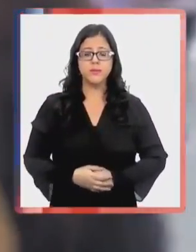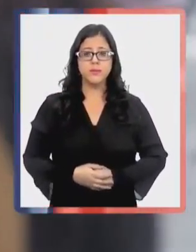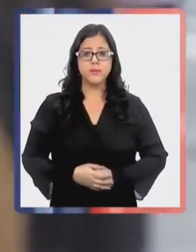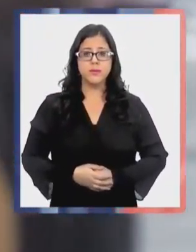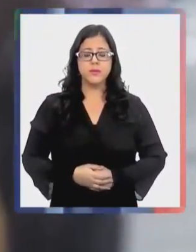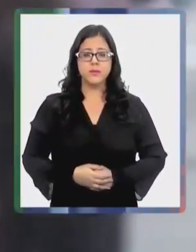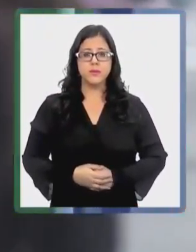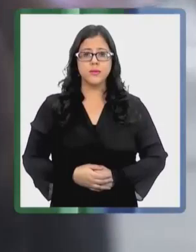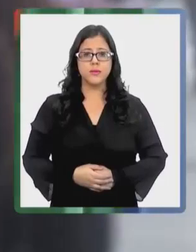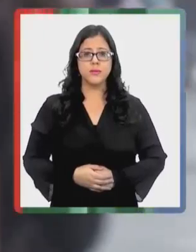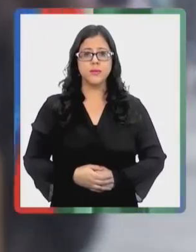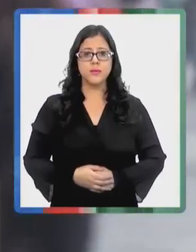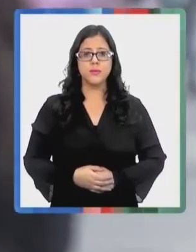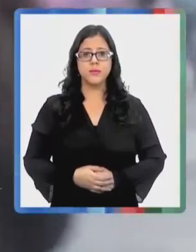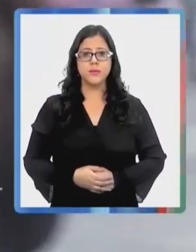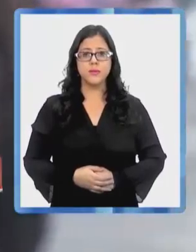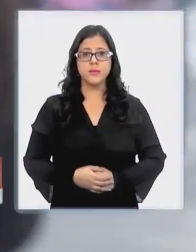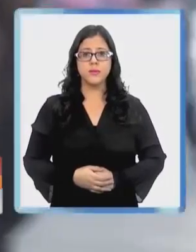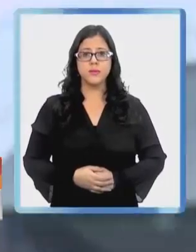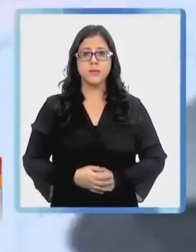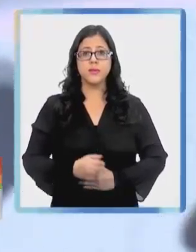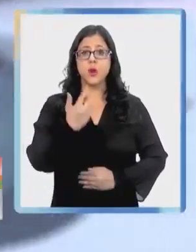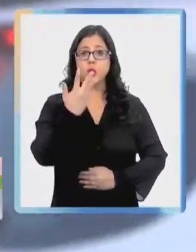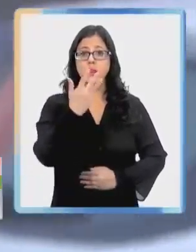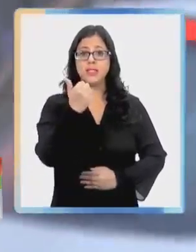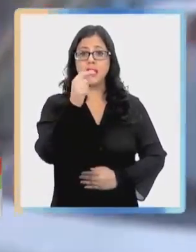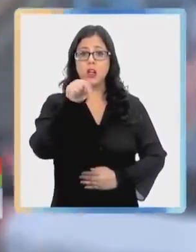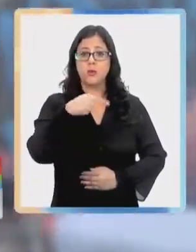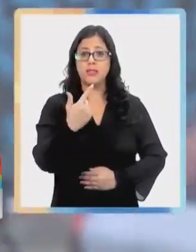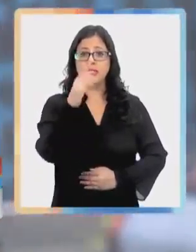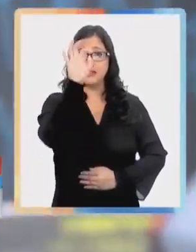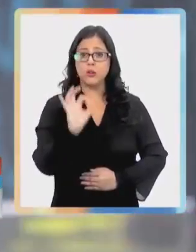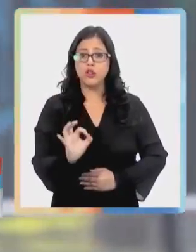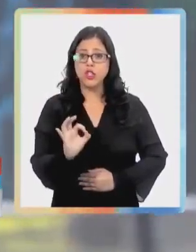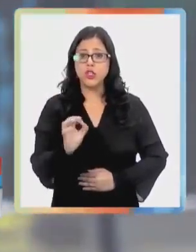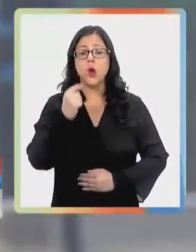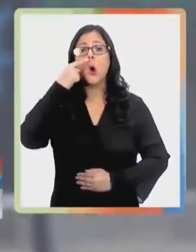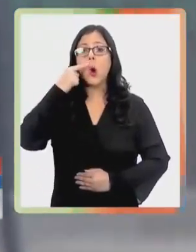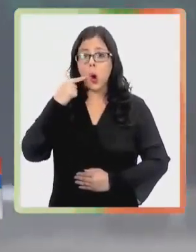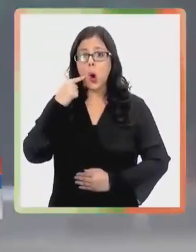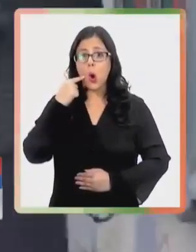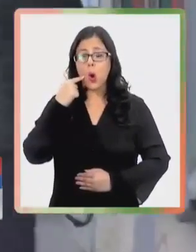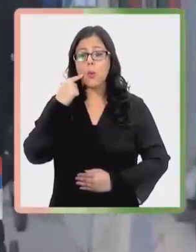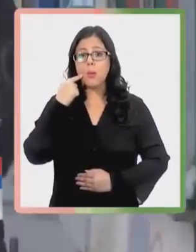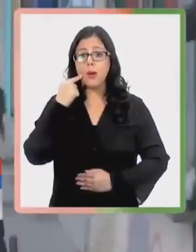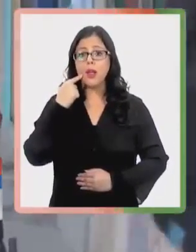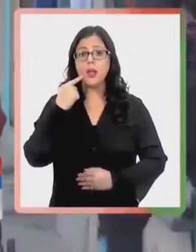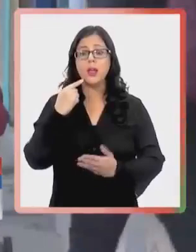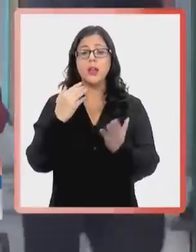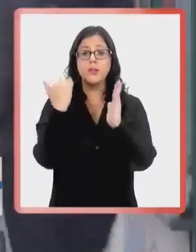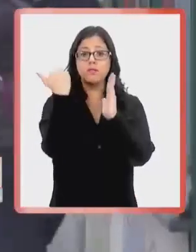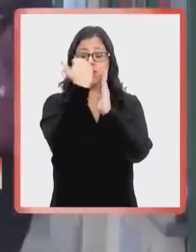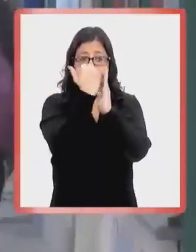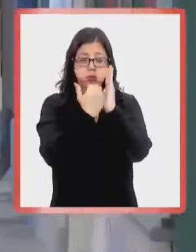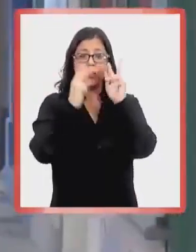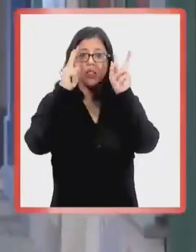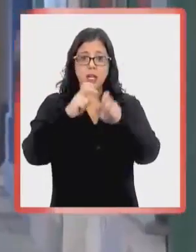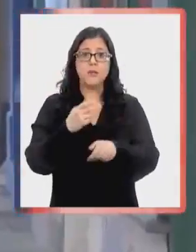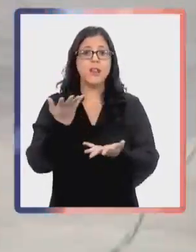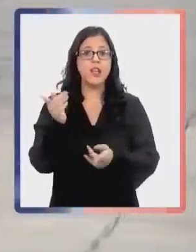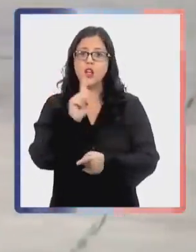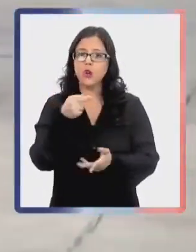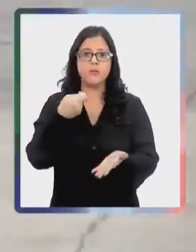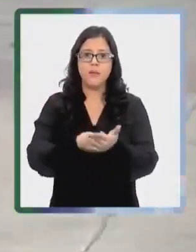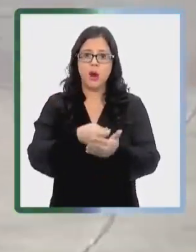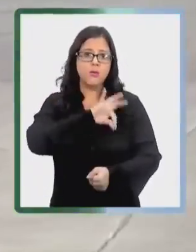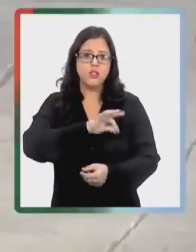Con un arrasante 96,7%, los hombres lideran en la deuda por pensión de alimentos en la región de Magallanes.